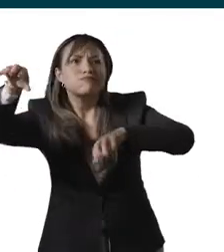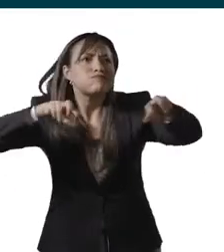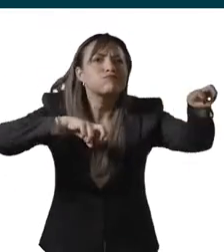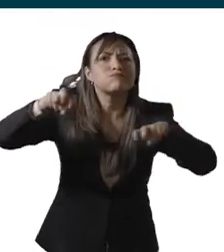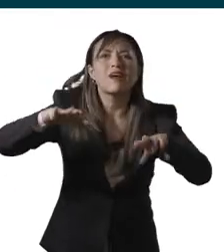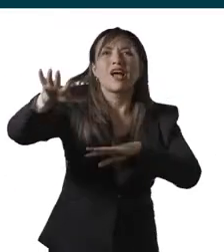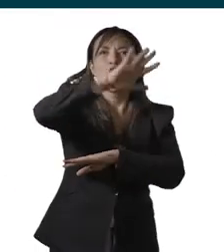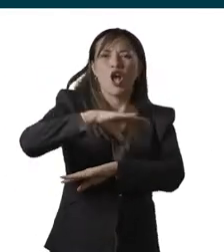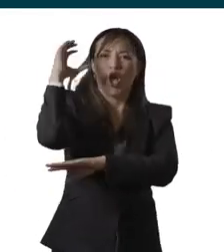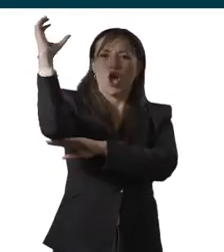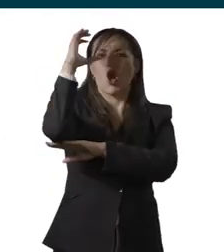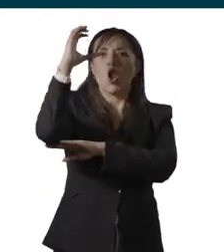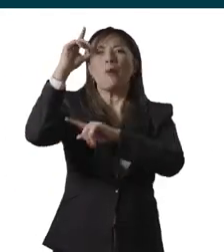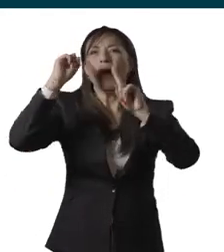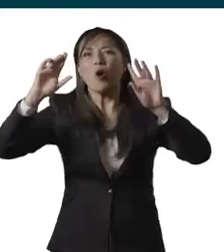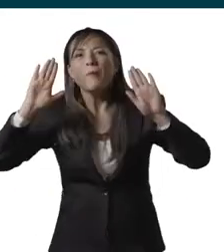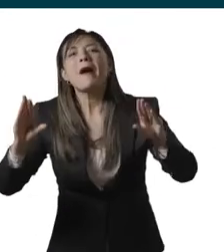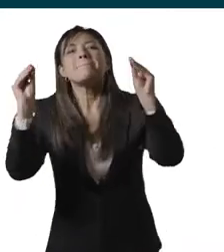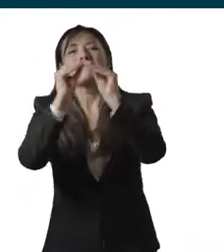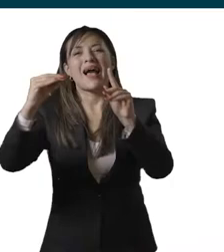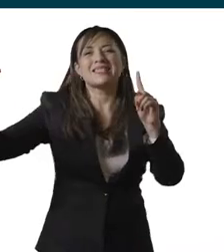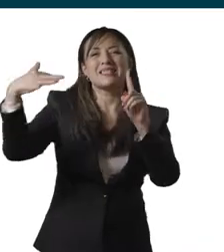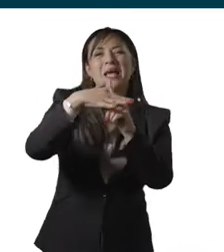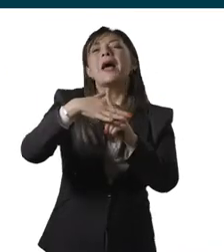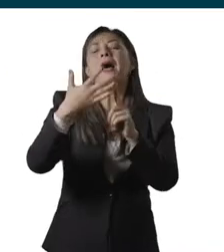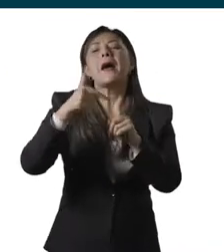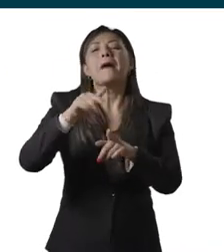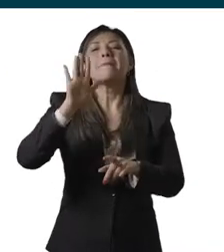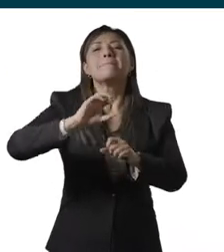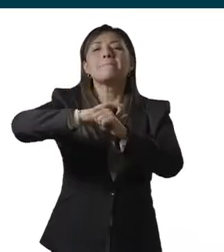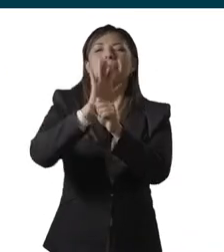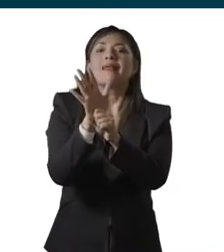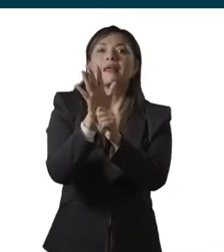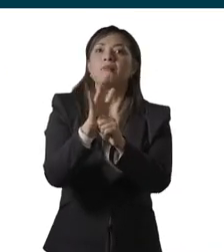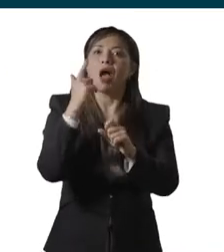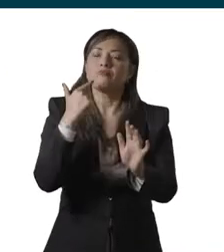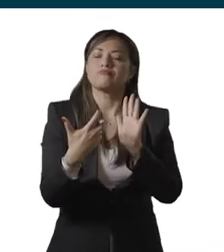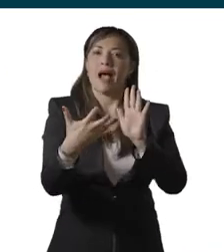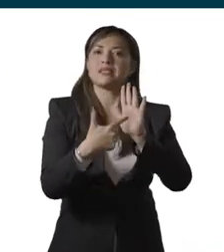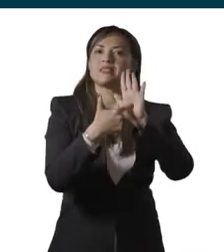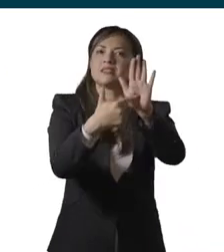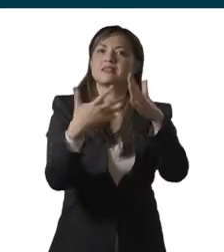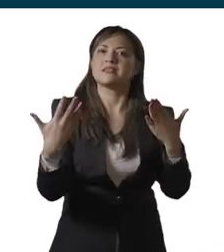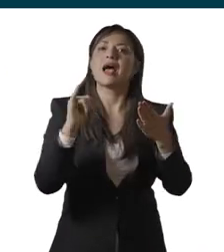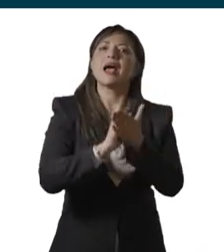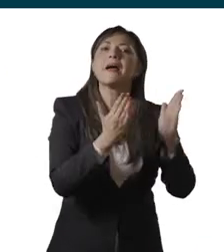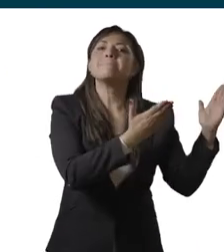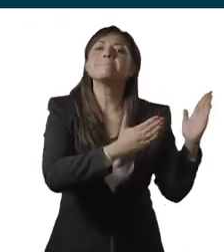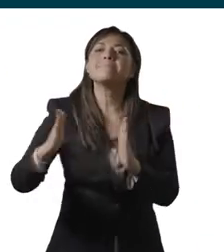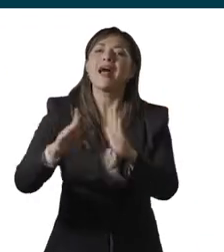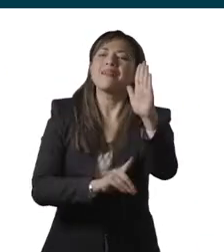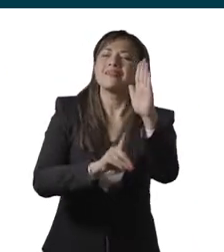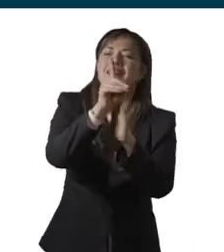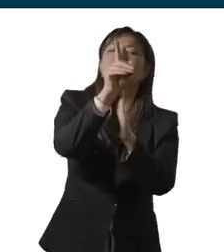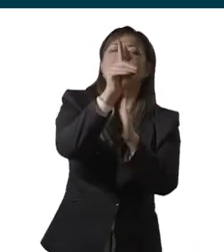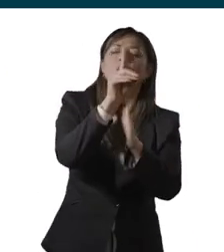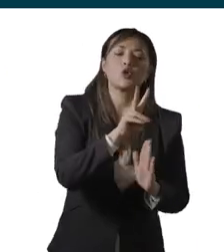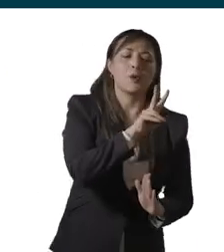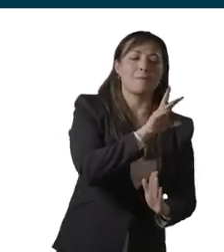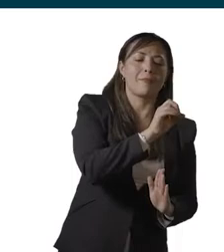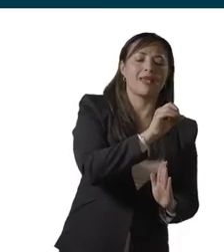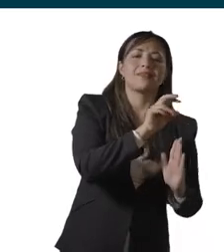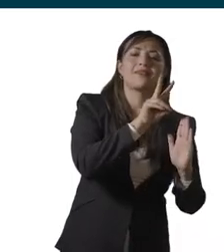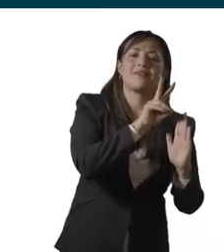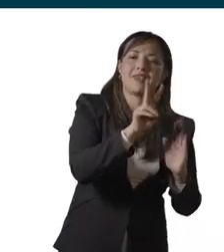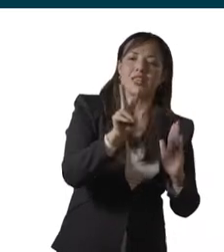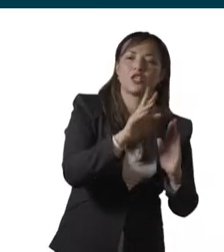movilización social que se presentaron en el país y el segundo año de pandemia, resaltándose entre sus logros la formulación del nuevo Plan Global